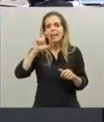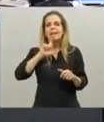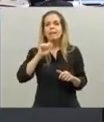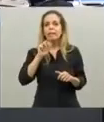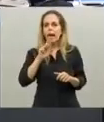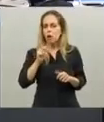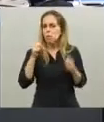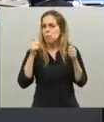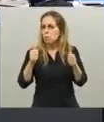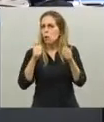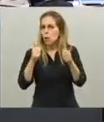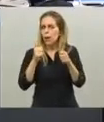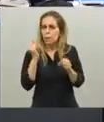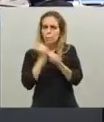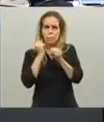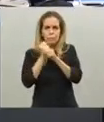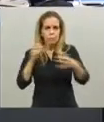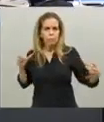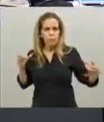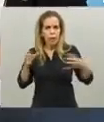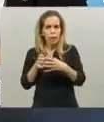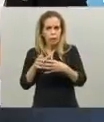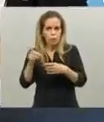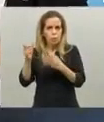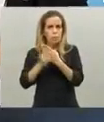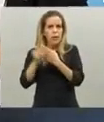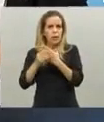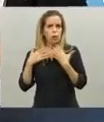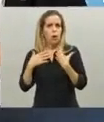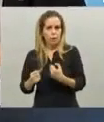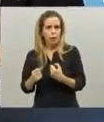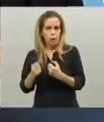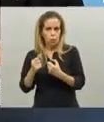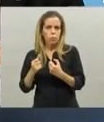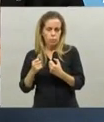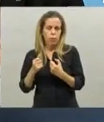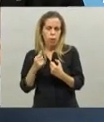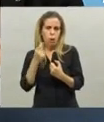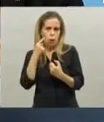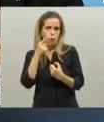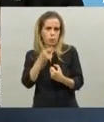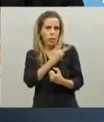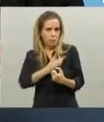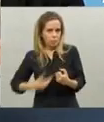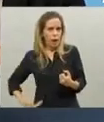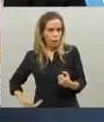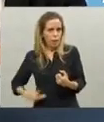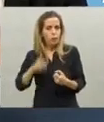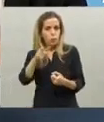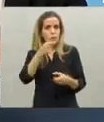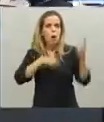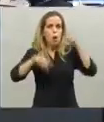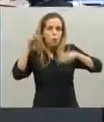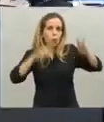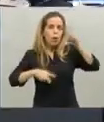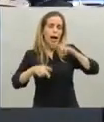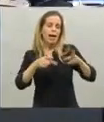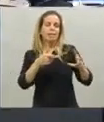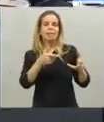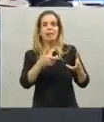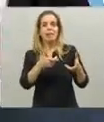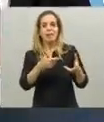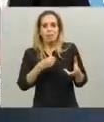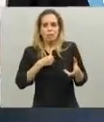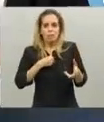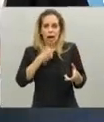muy bien en equipo. Eso obviamente, no puedo dejarlo pasar, Alberto, cuando buscas hinchas de Racing encontrás más en la calle de